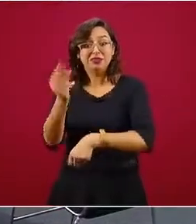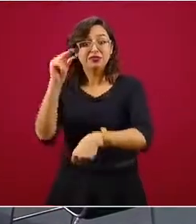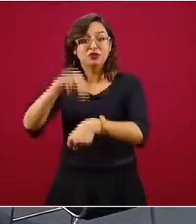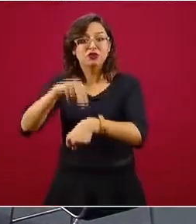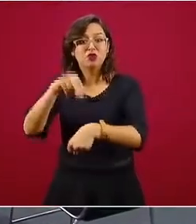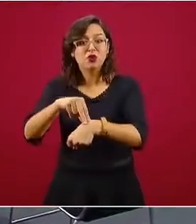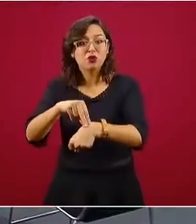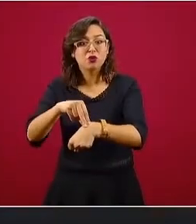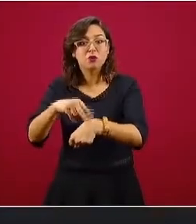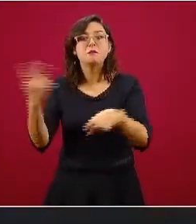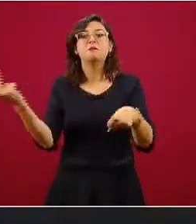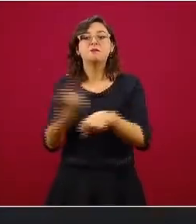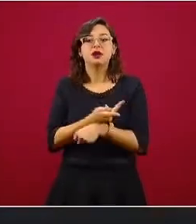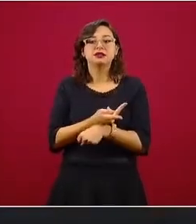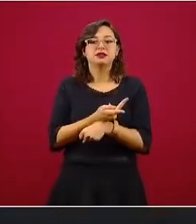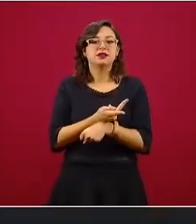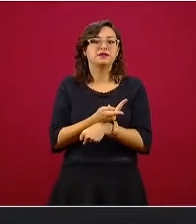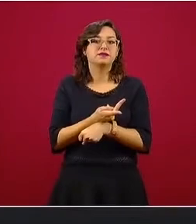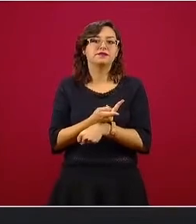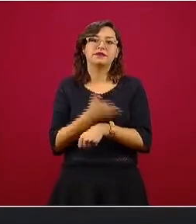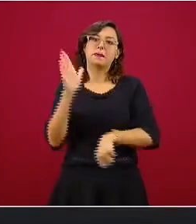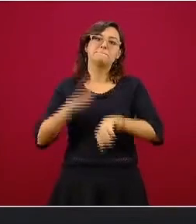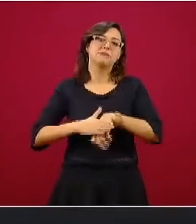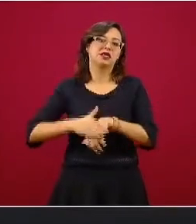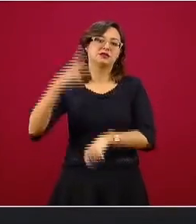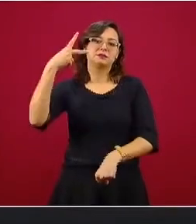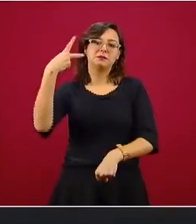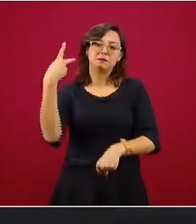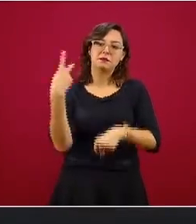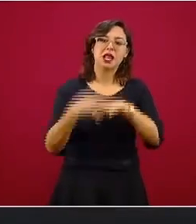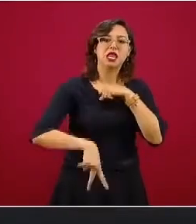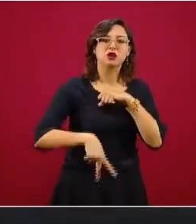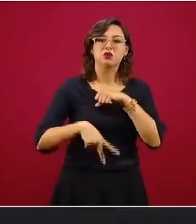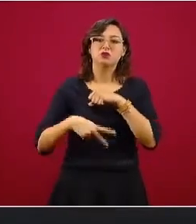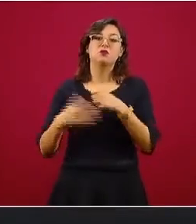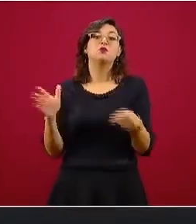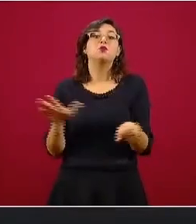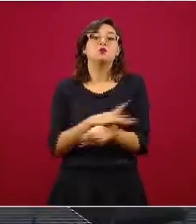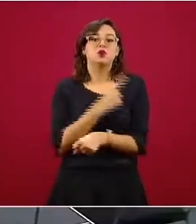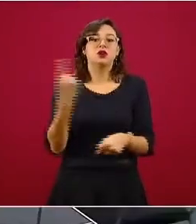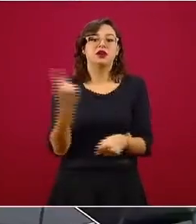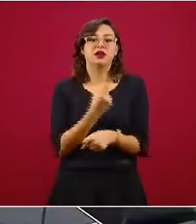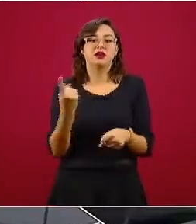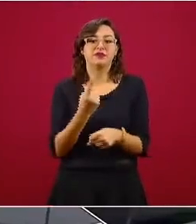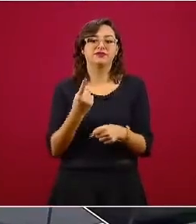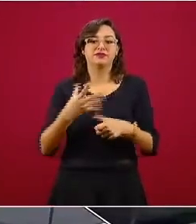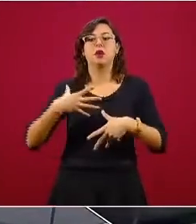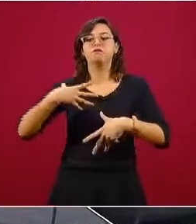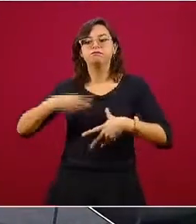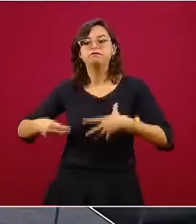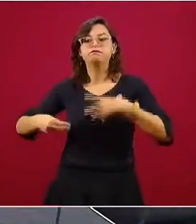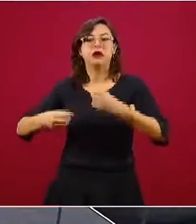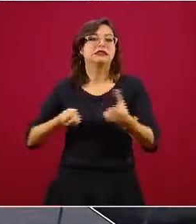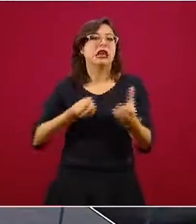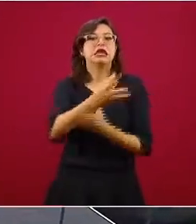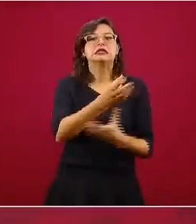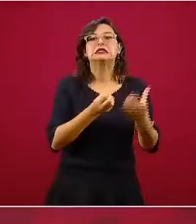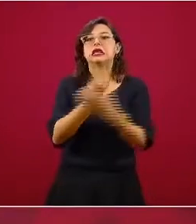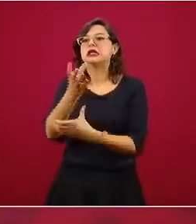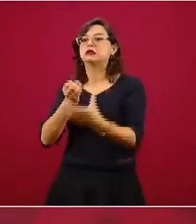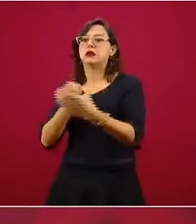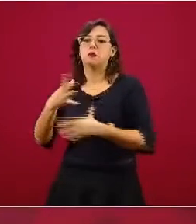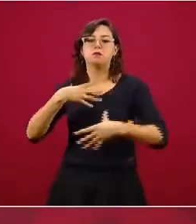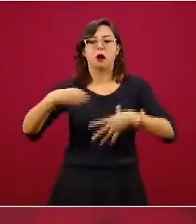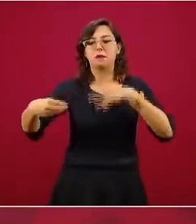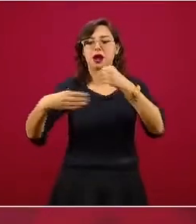representarían un riesgo para todas y todos. Porque estarían produciendo contagios en el